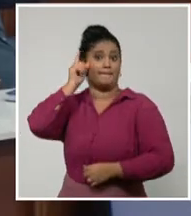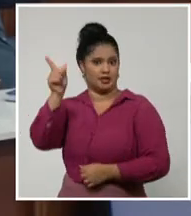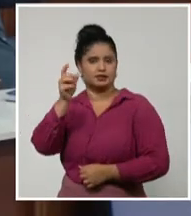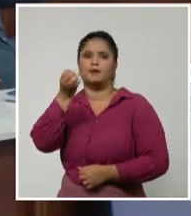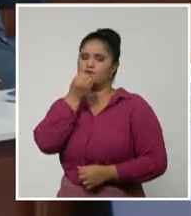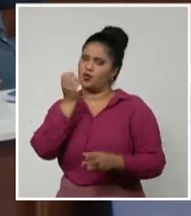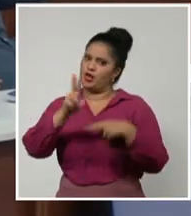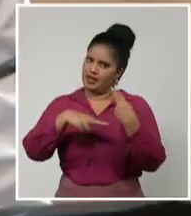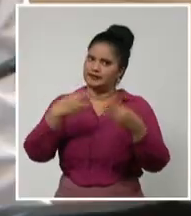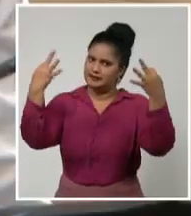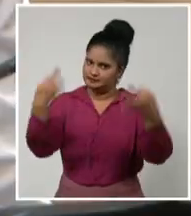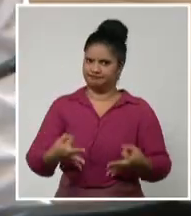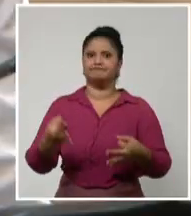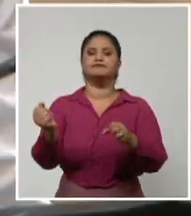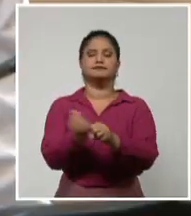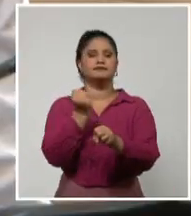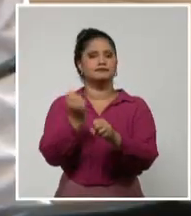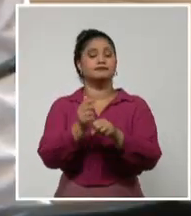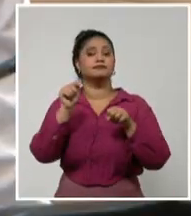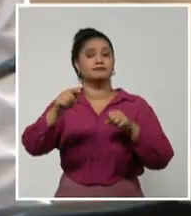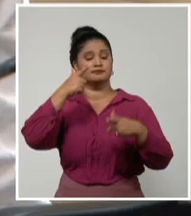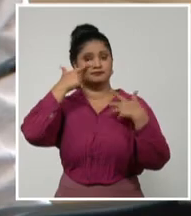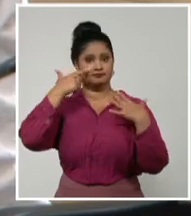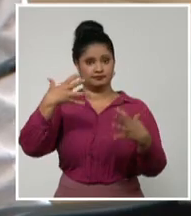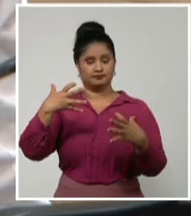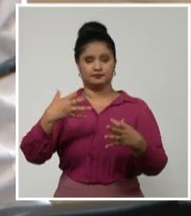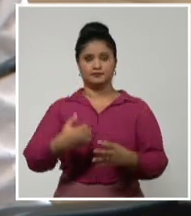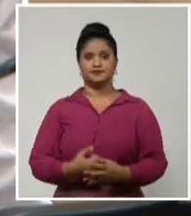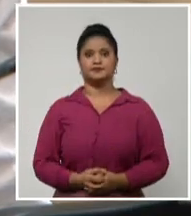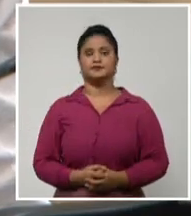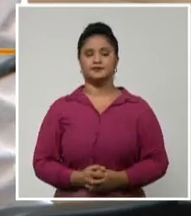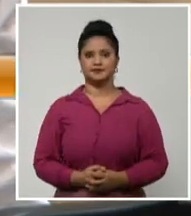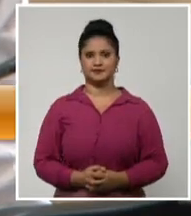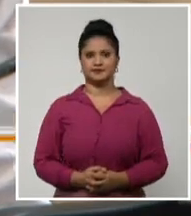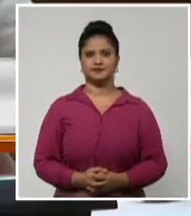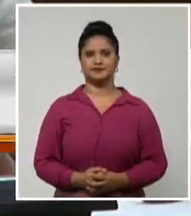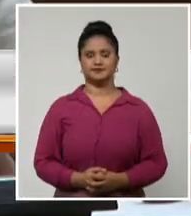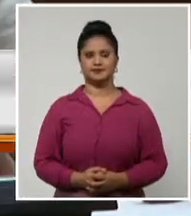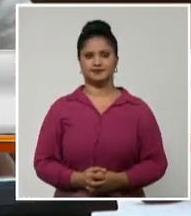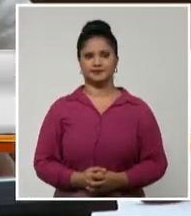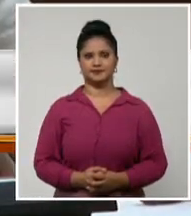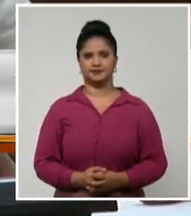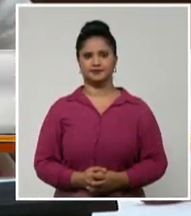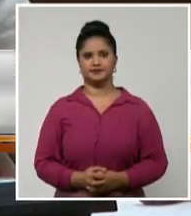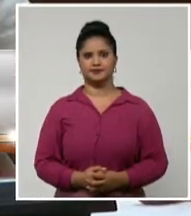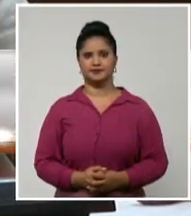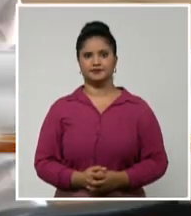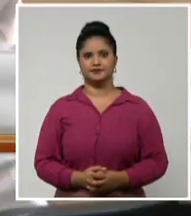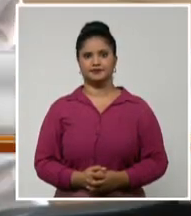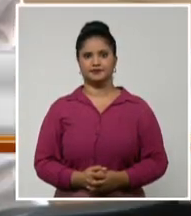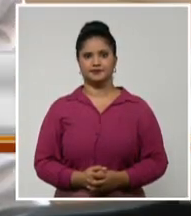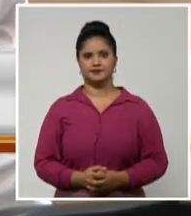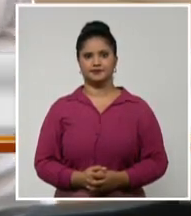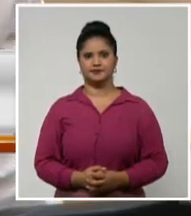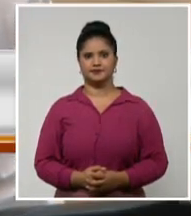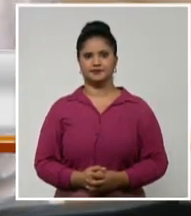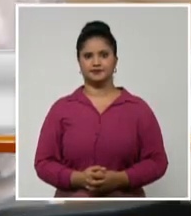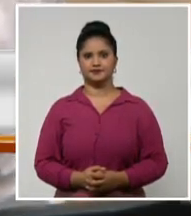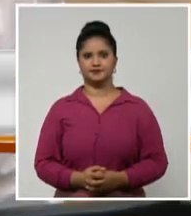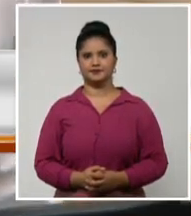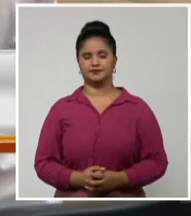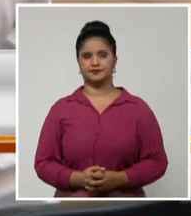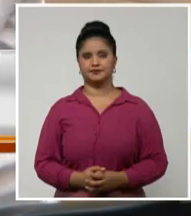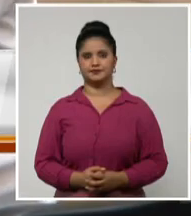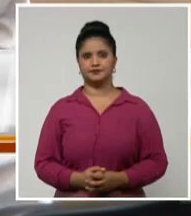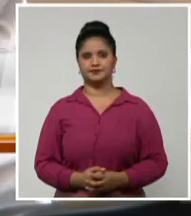y llegarle al productor, a la familia del productor. Y tenemos que eliminar a intermediarios. Entre